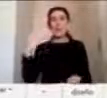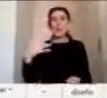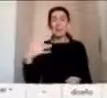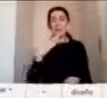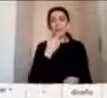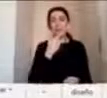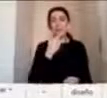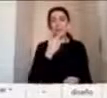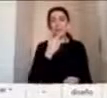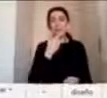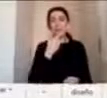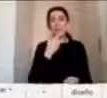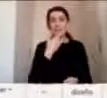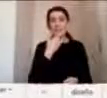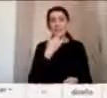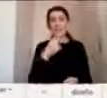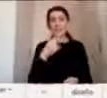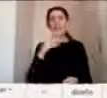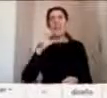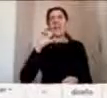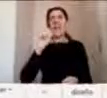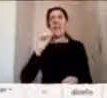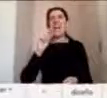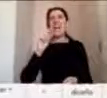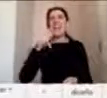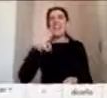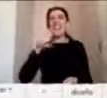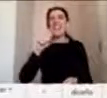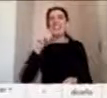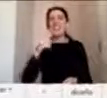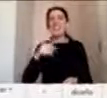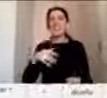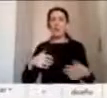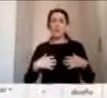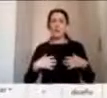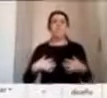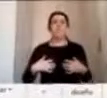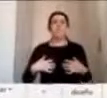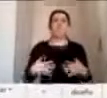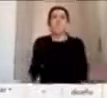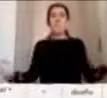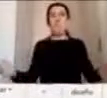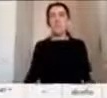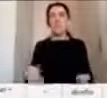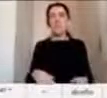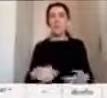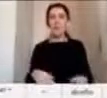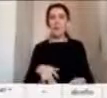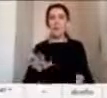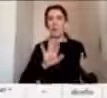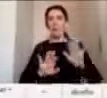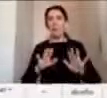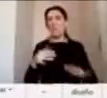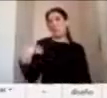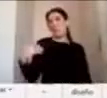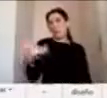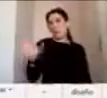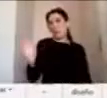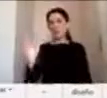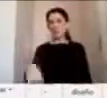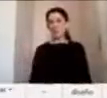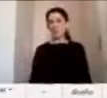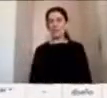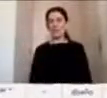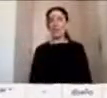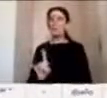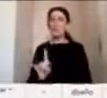como diríamos en el sur, como lo carnaza que de repente la gente con respecto a los cuidados que se tienen que tomar y que uno no siempre es exagerado en